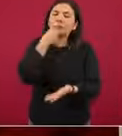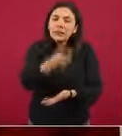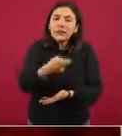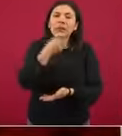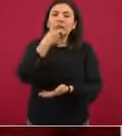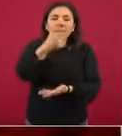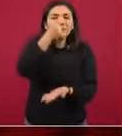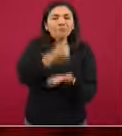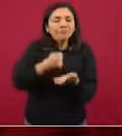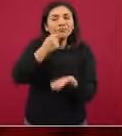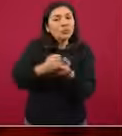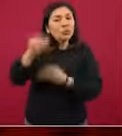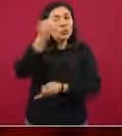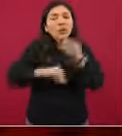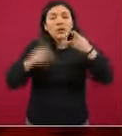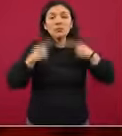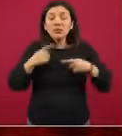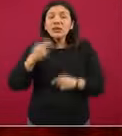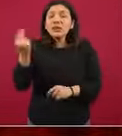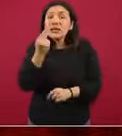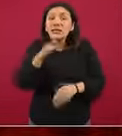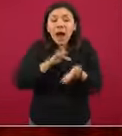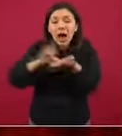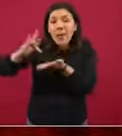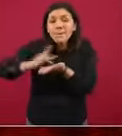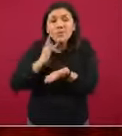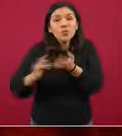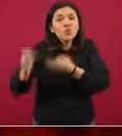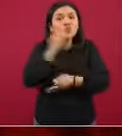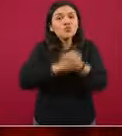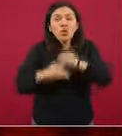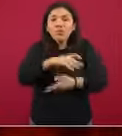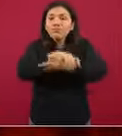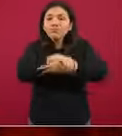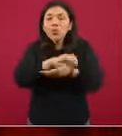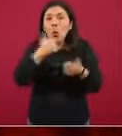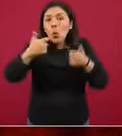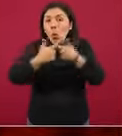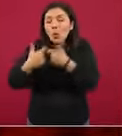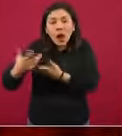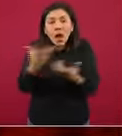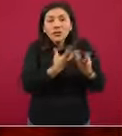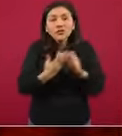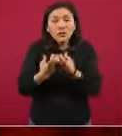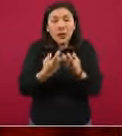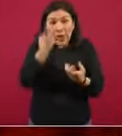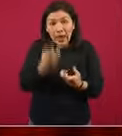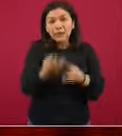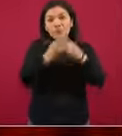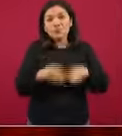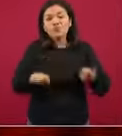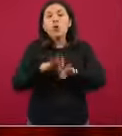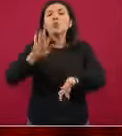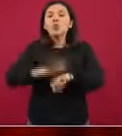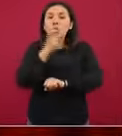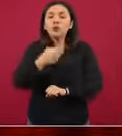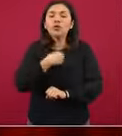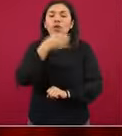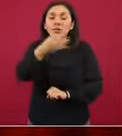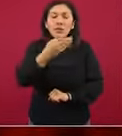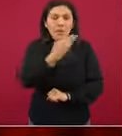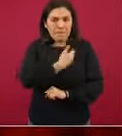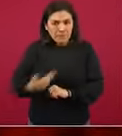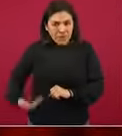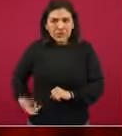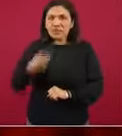a la población, necesitamos el apoyo, necesitamos el apoyo y la cooperación de todos. es muy importante y por eso el llamado del presidente,